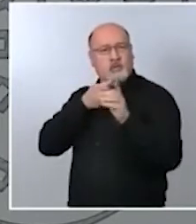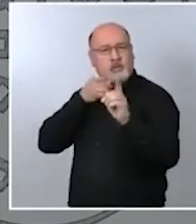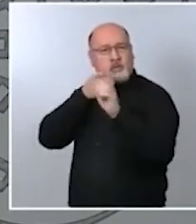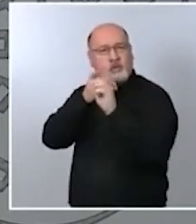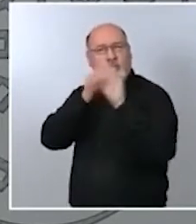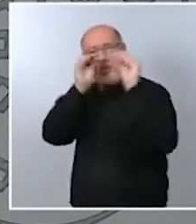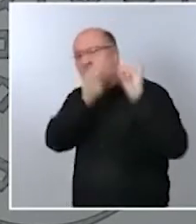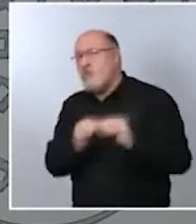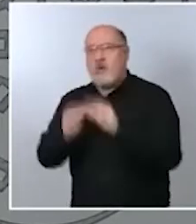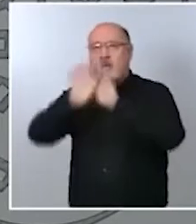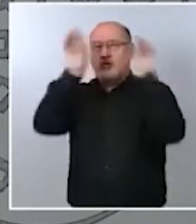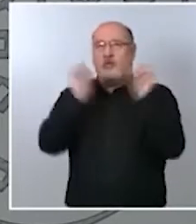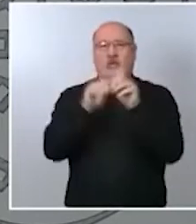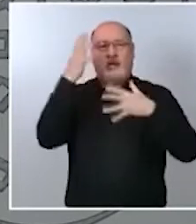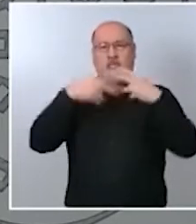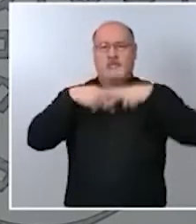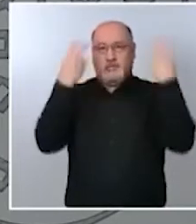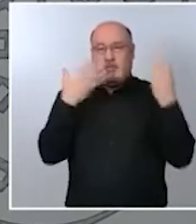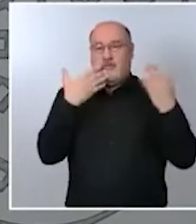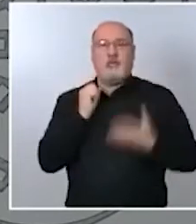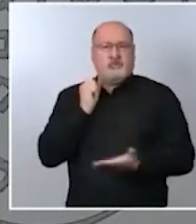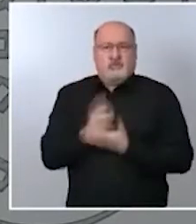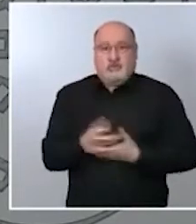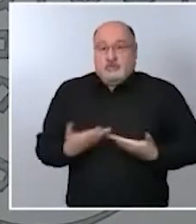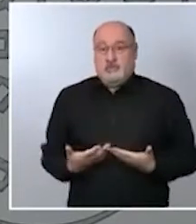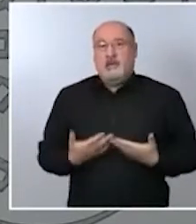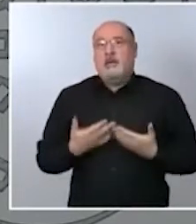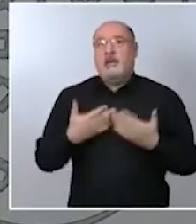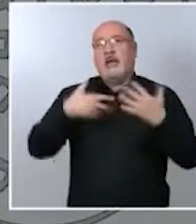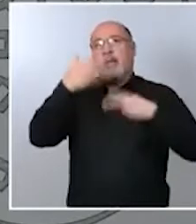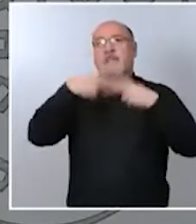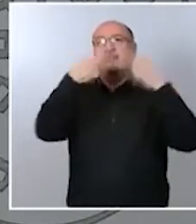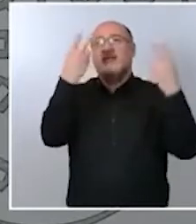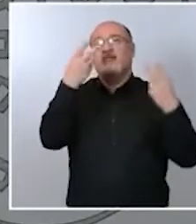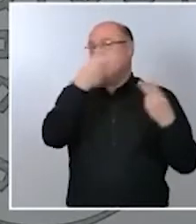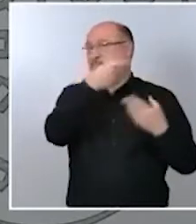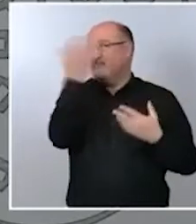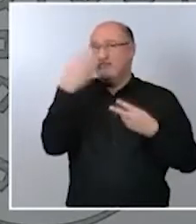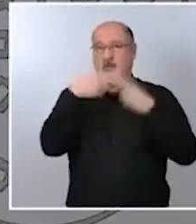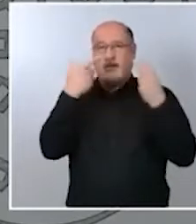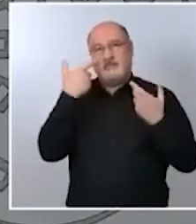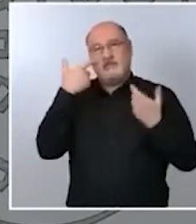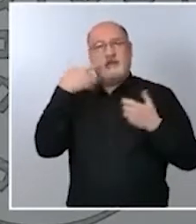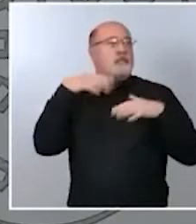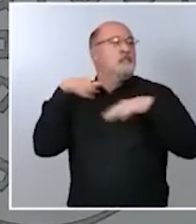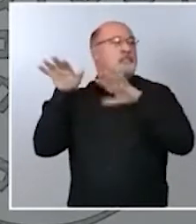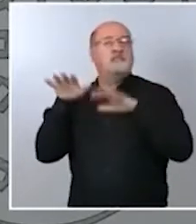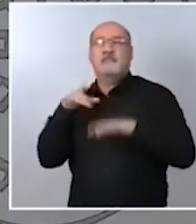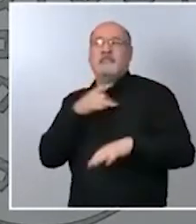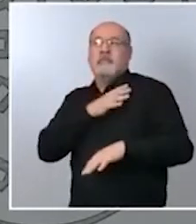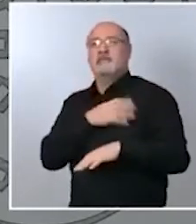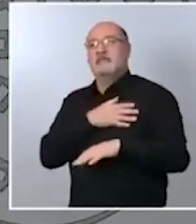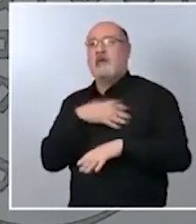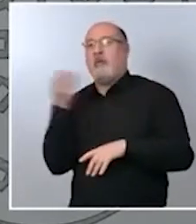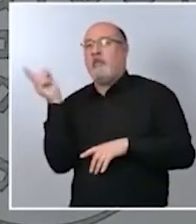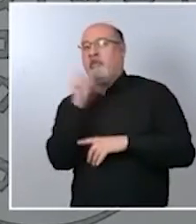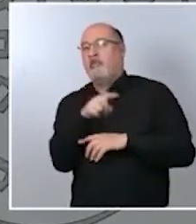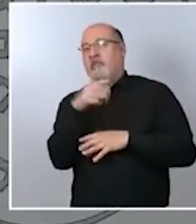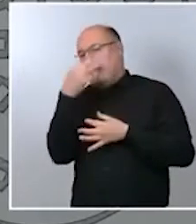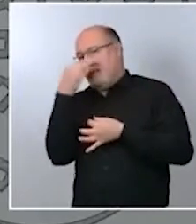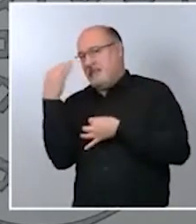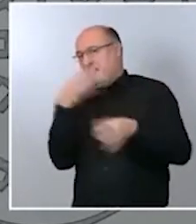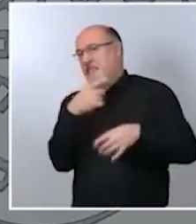visible que algunas administraciones se dedican a observar hacia otro lado o apuntar con el dedo hacia otro lado